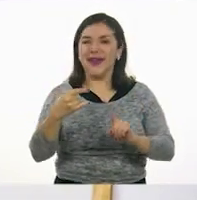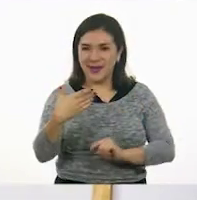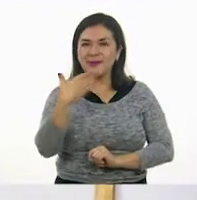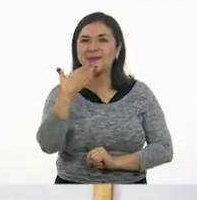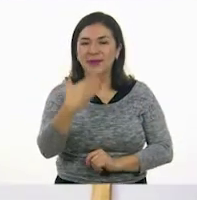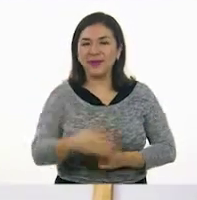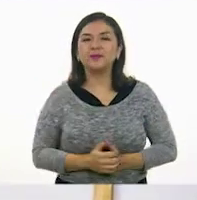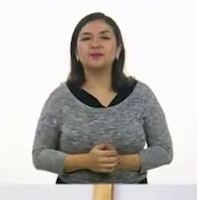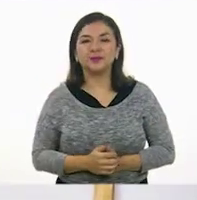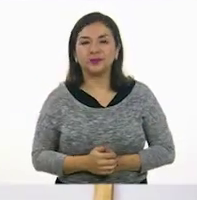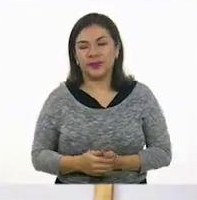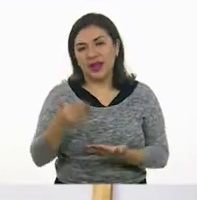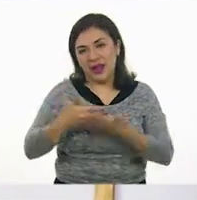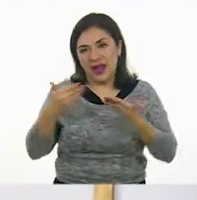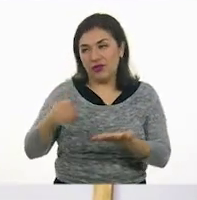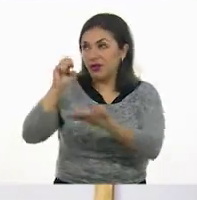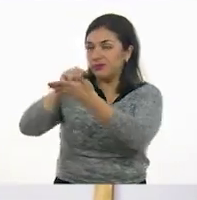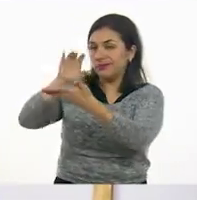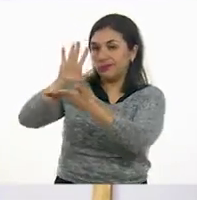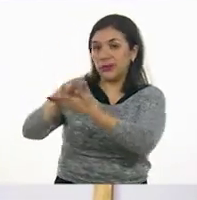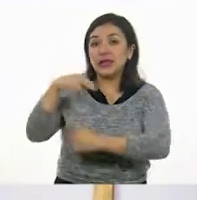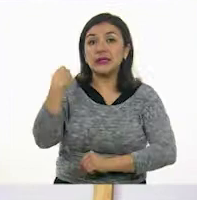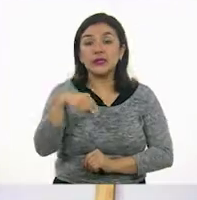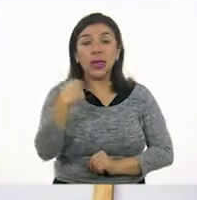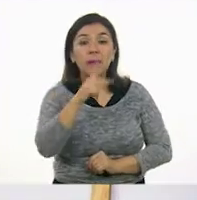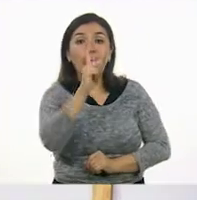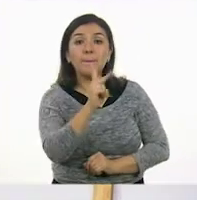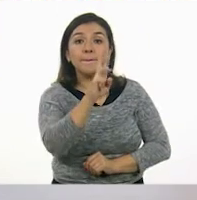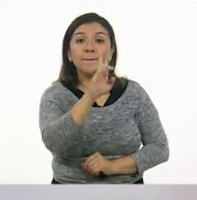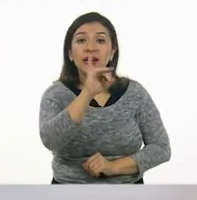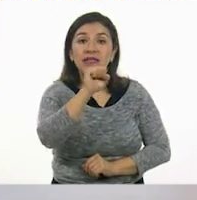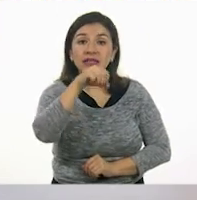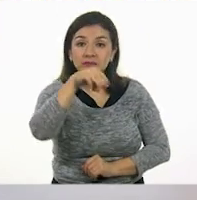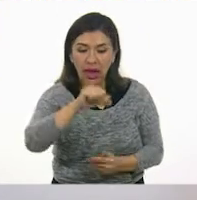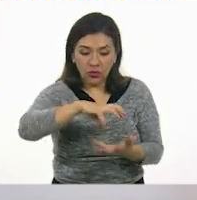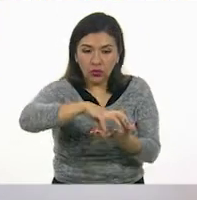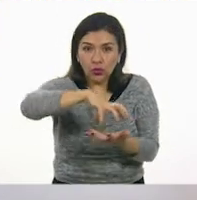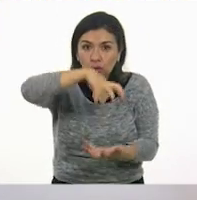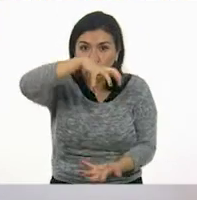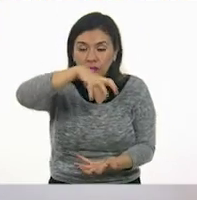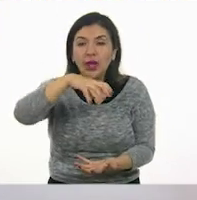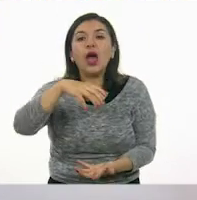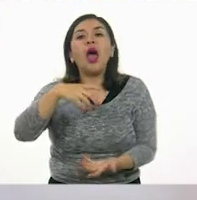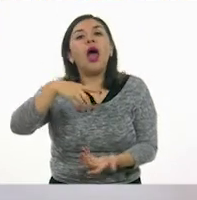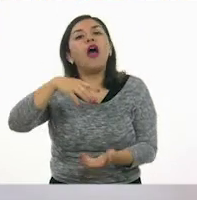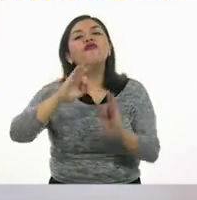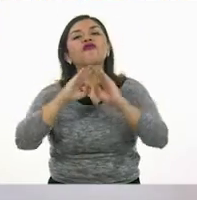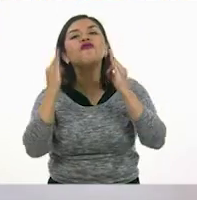¿Qué, Oscar? Prisma rectangular. Rectangular.